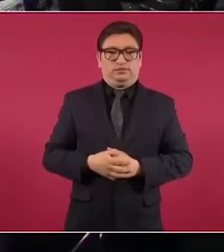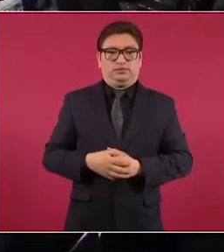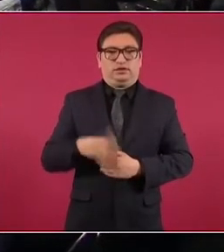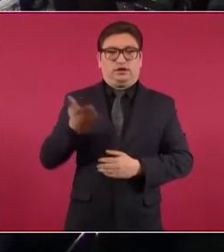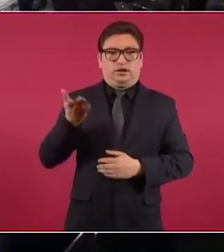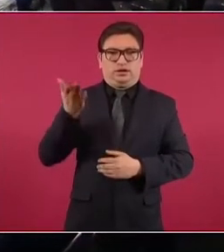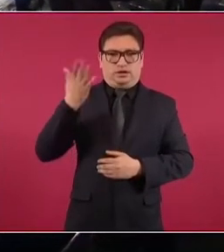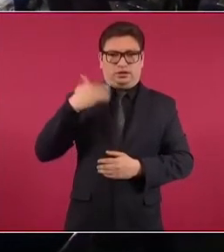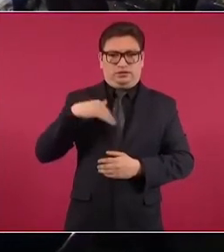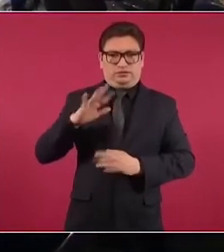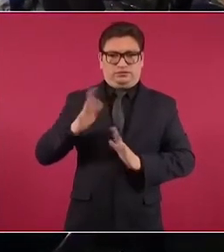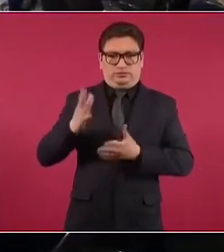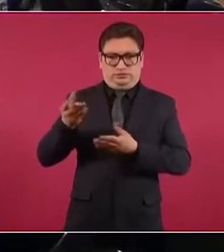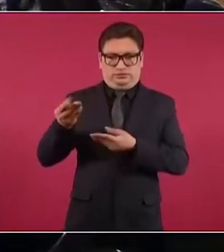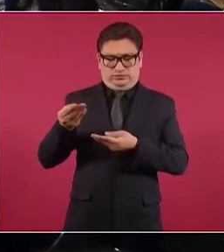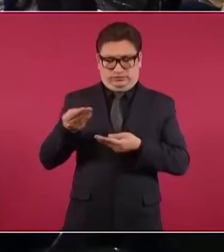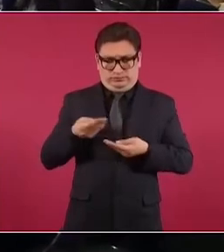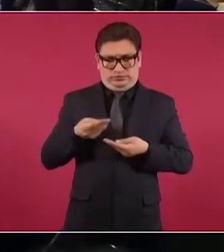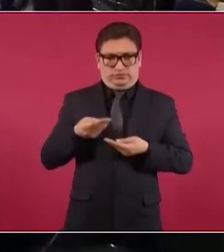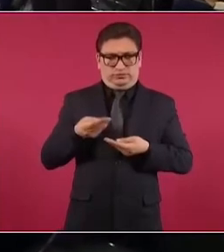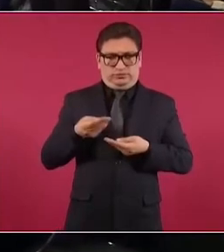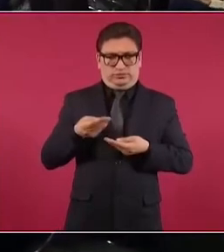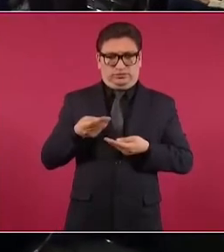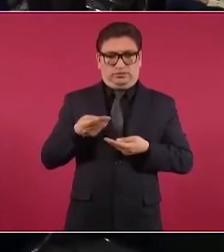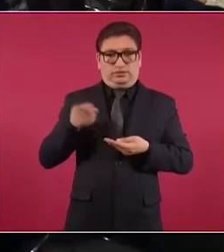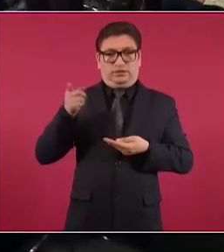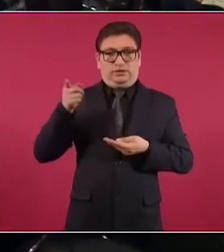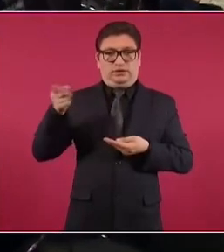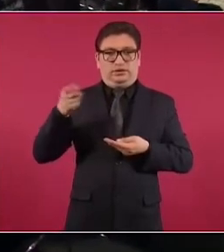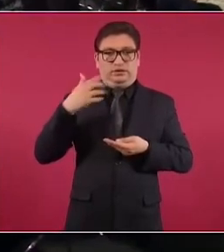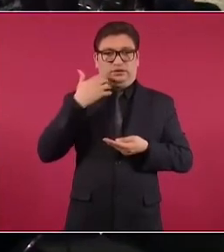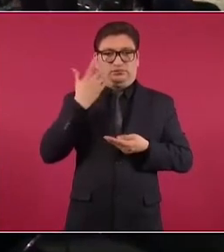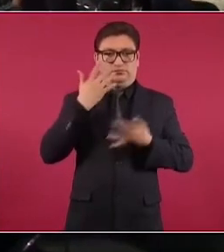entregado su renuncia,